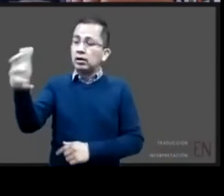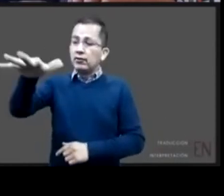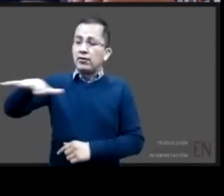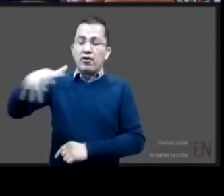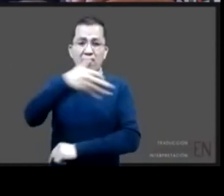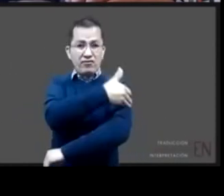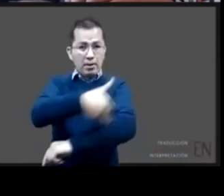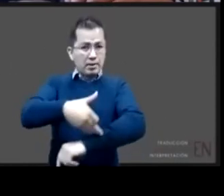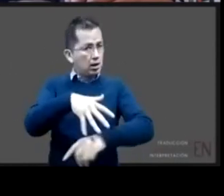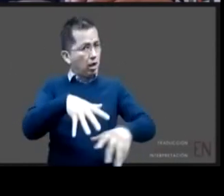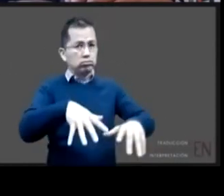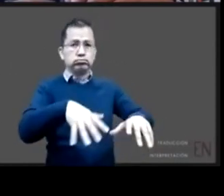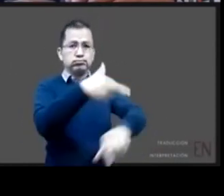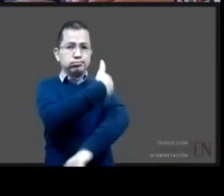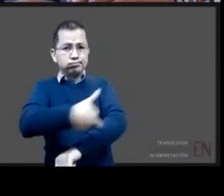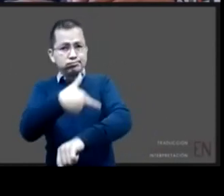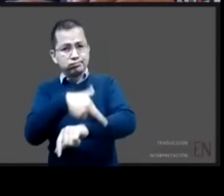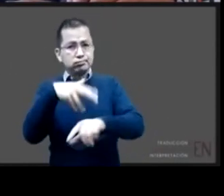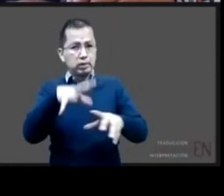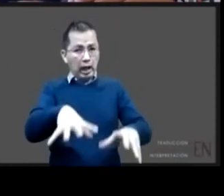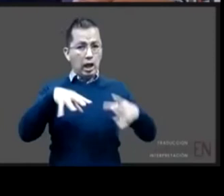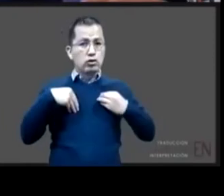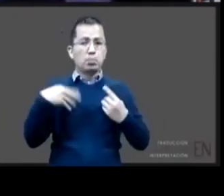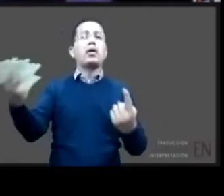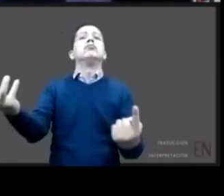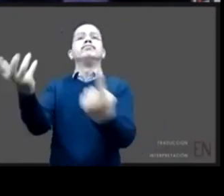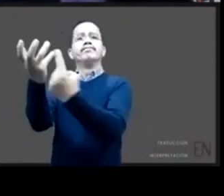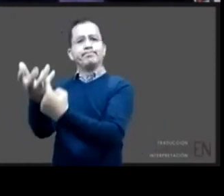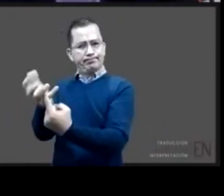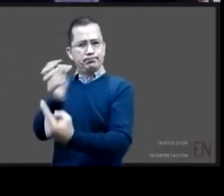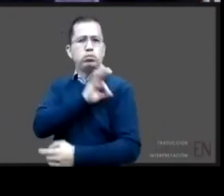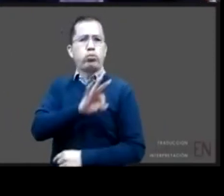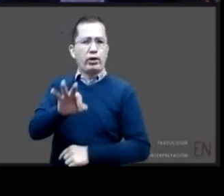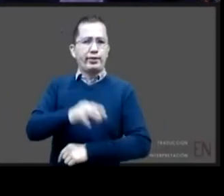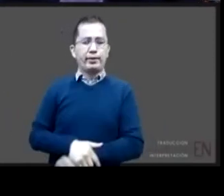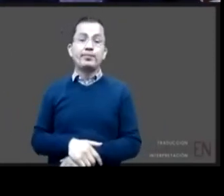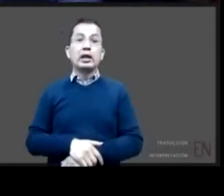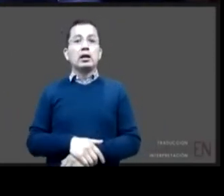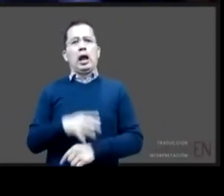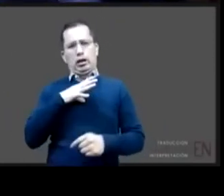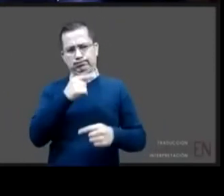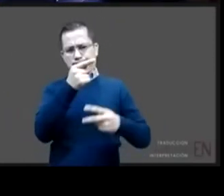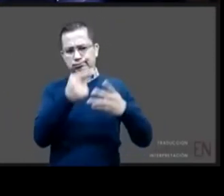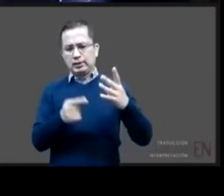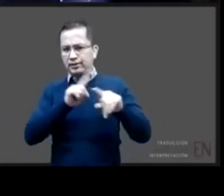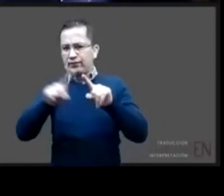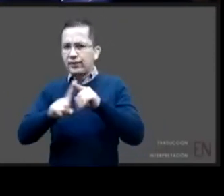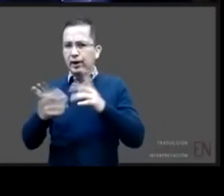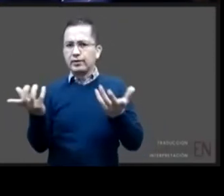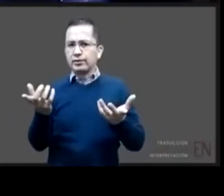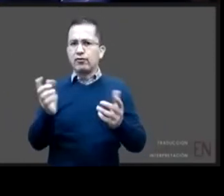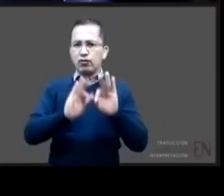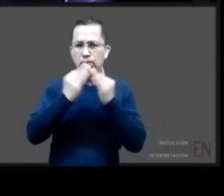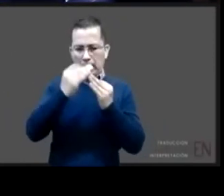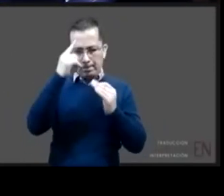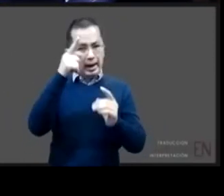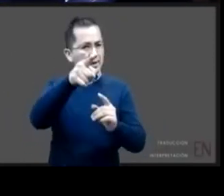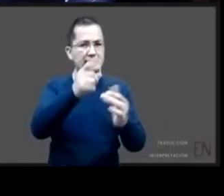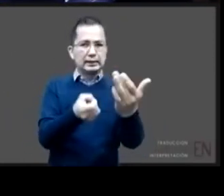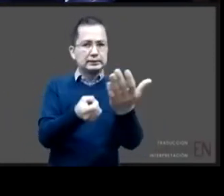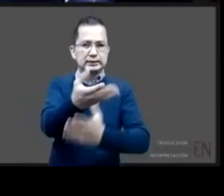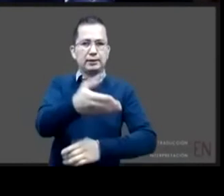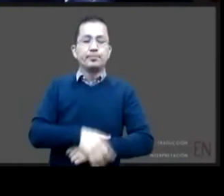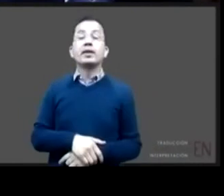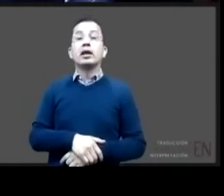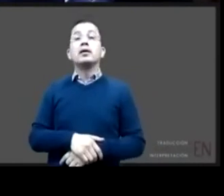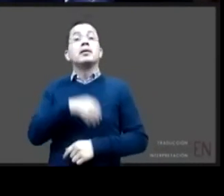procedimientos jurisdiccionales la tercer vertiente o el tercer modelo que se implementa que se está en ruta de